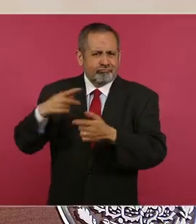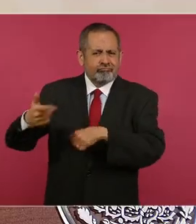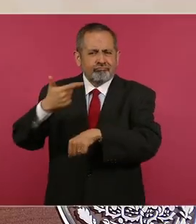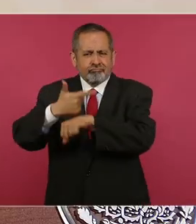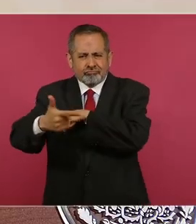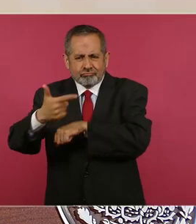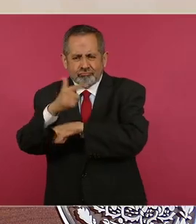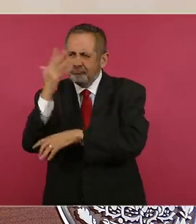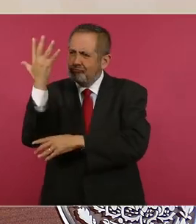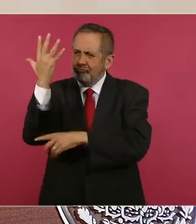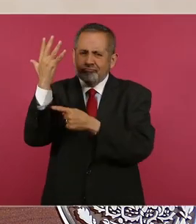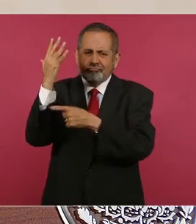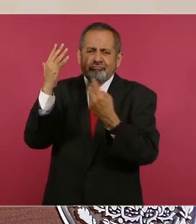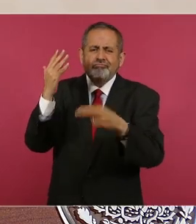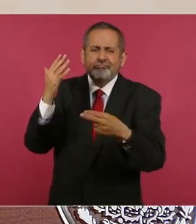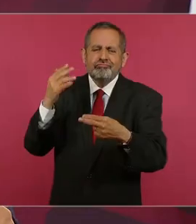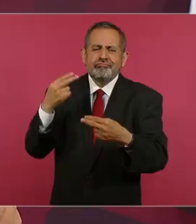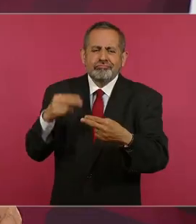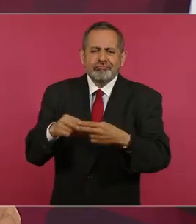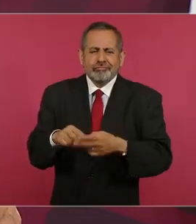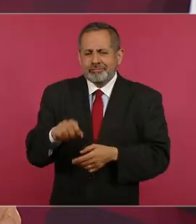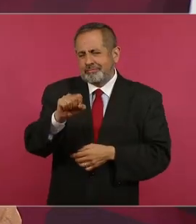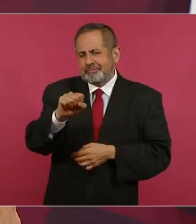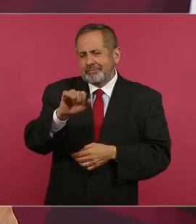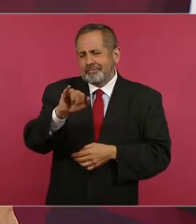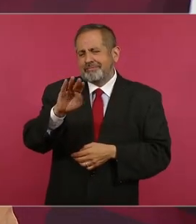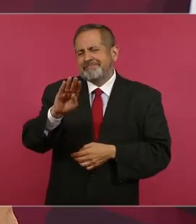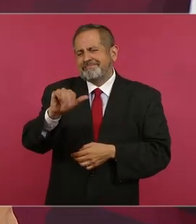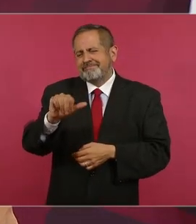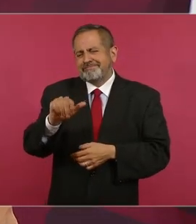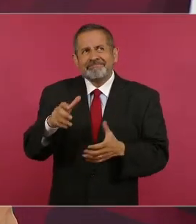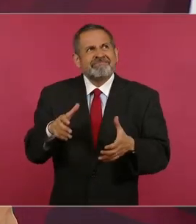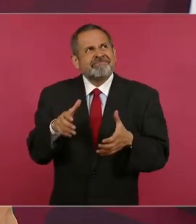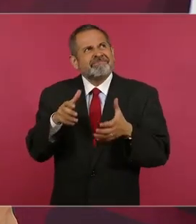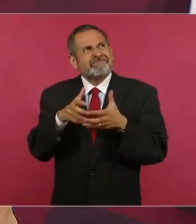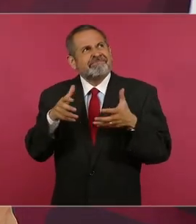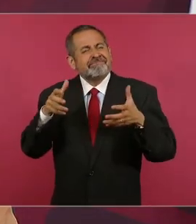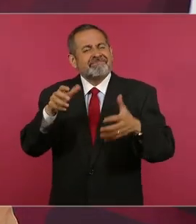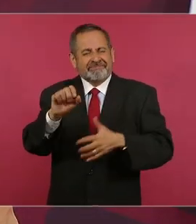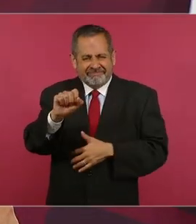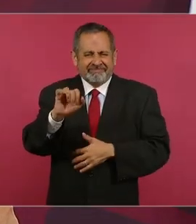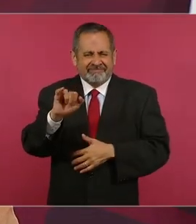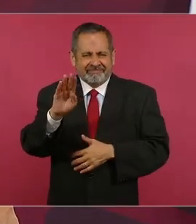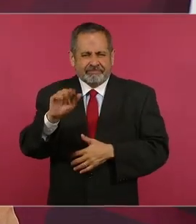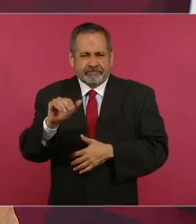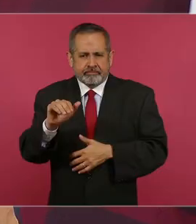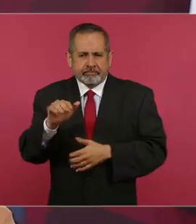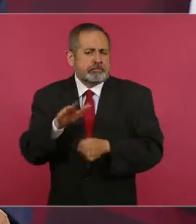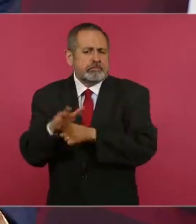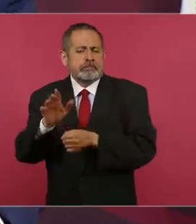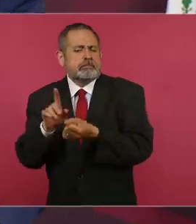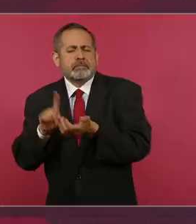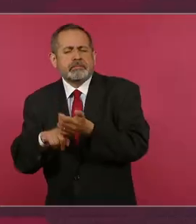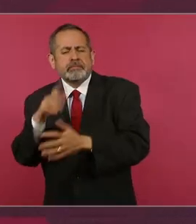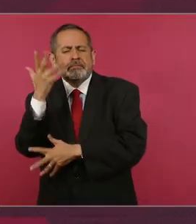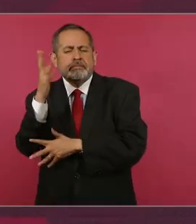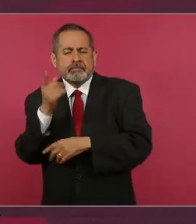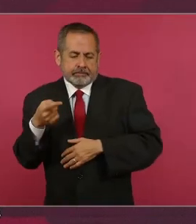Guatemala? La ceiba. ¿Y cuál es el árbol